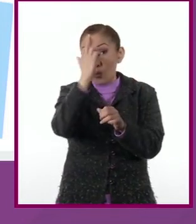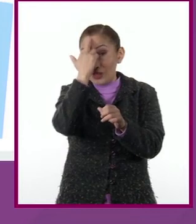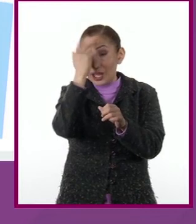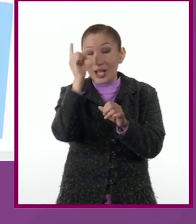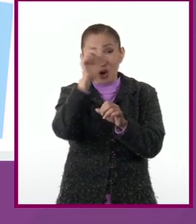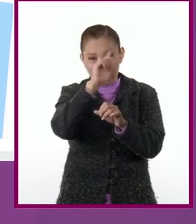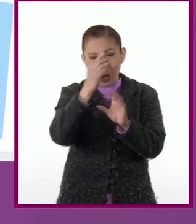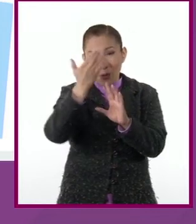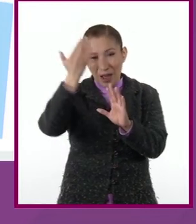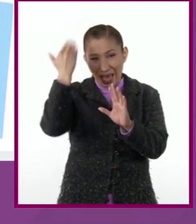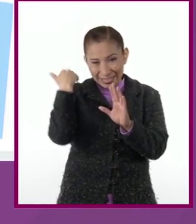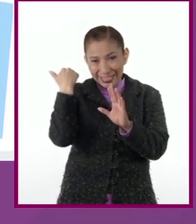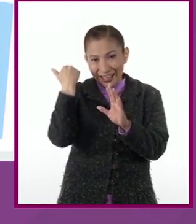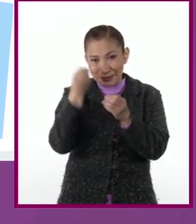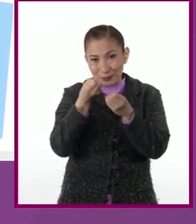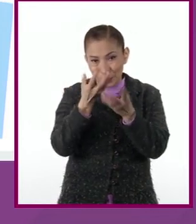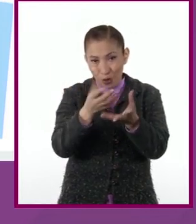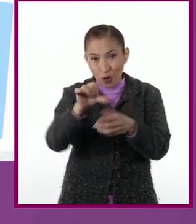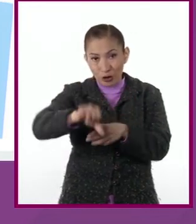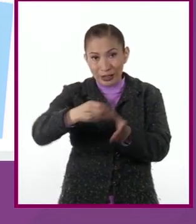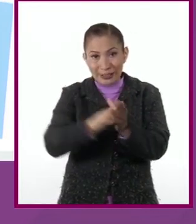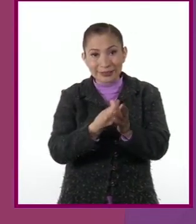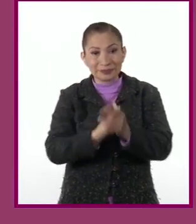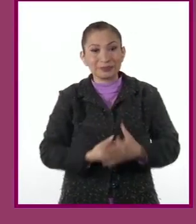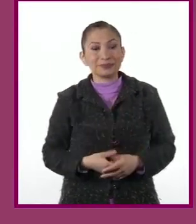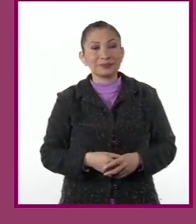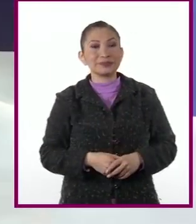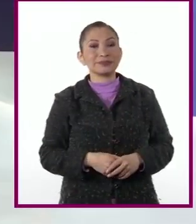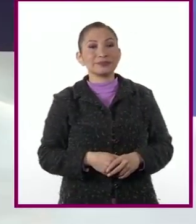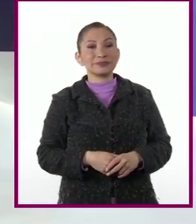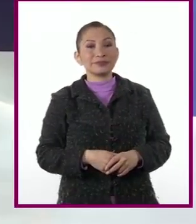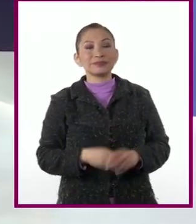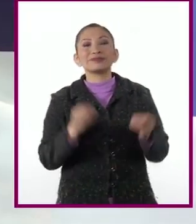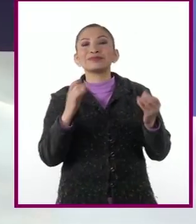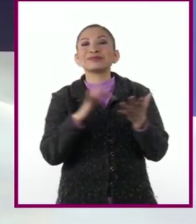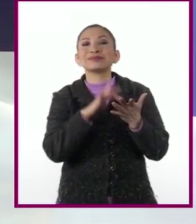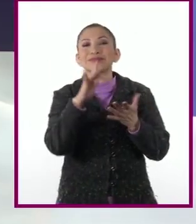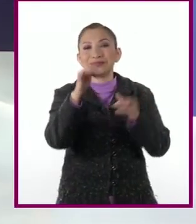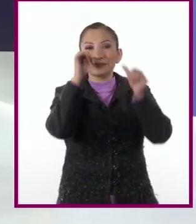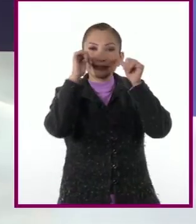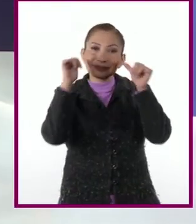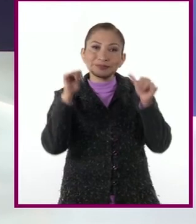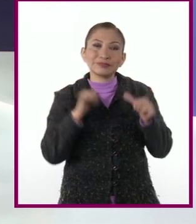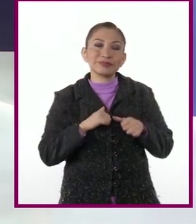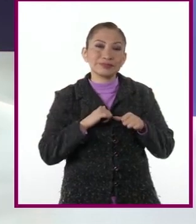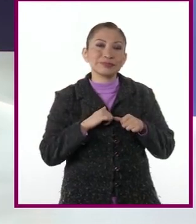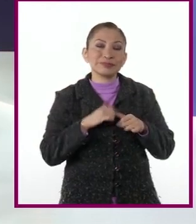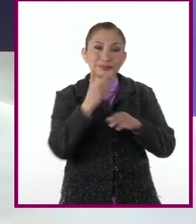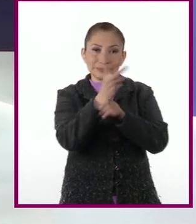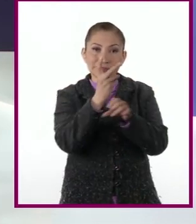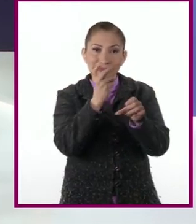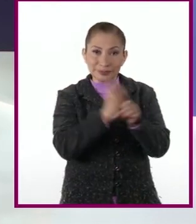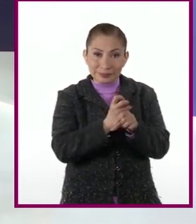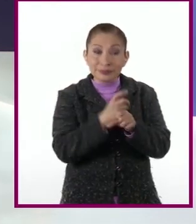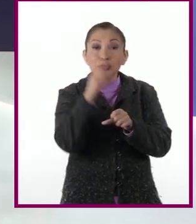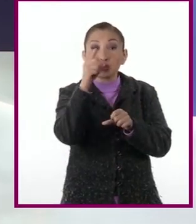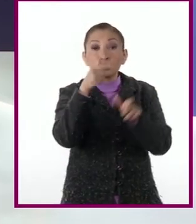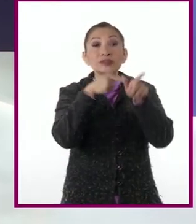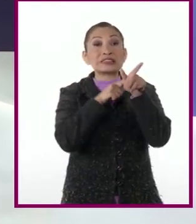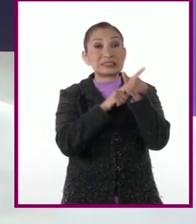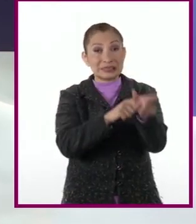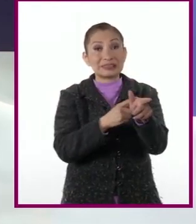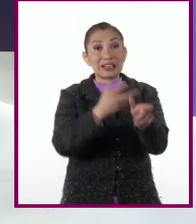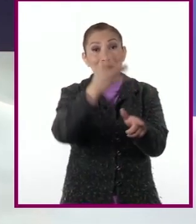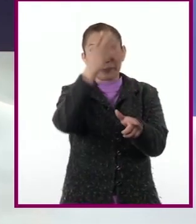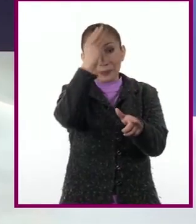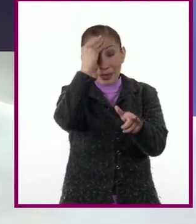consejos que les hemos compartido en esta sesión. Muchas gracias por su atención. Les invito a que continúen